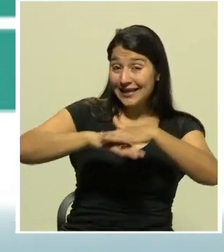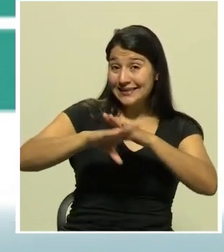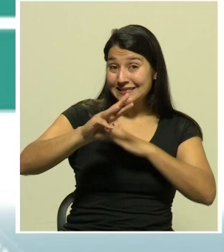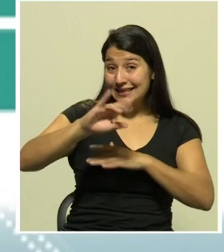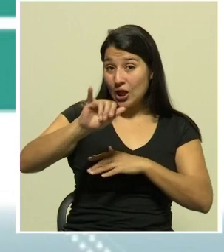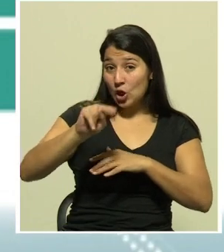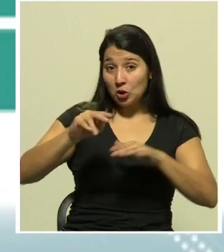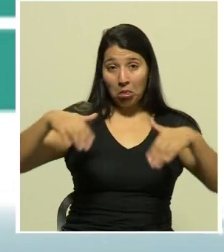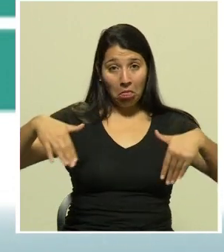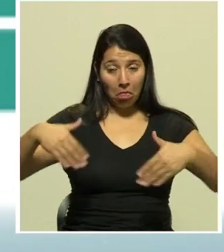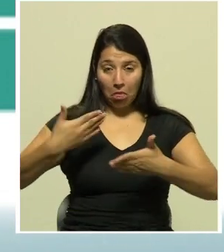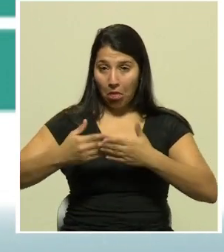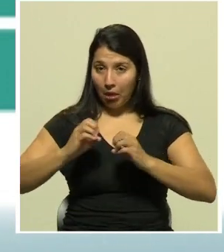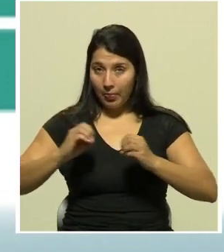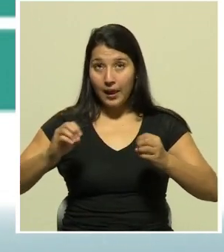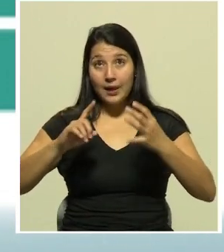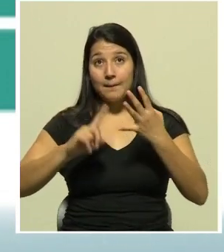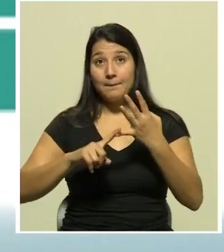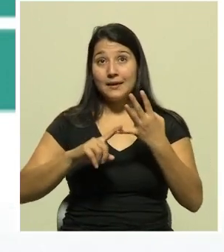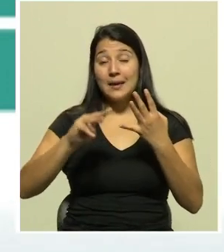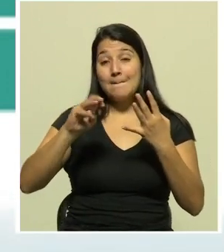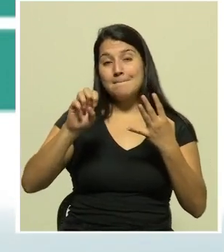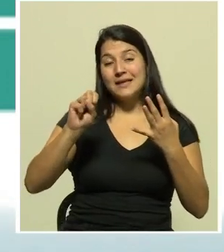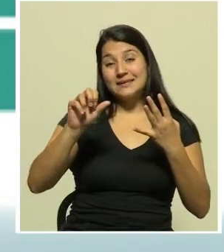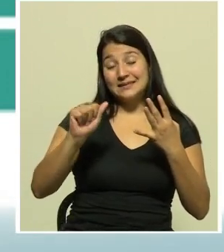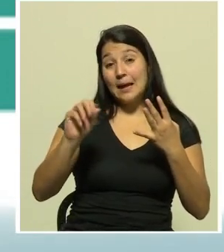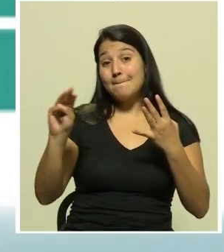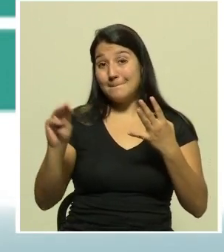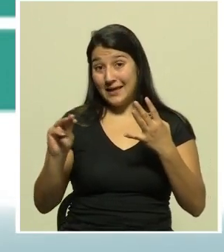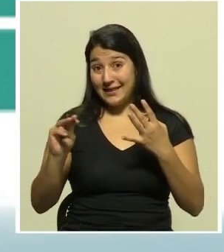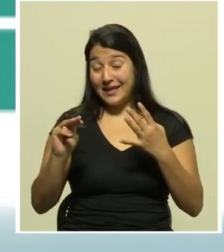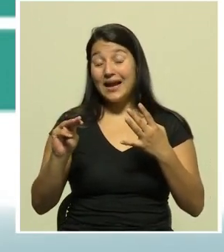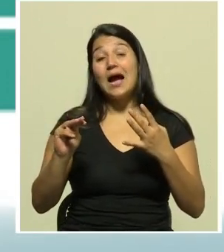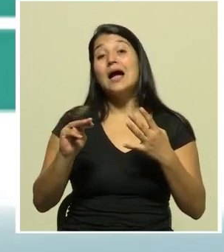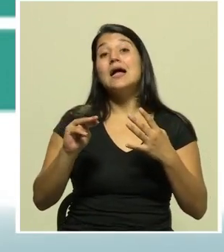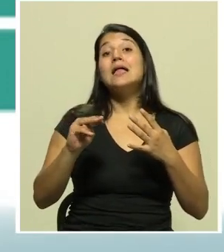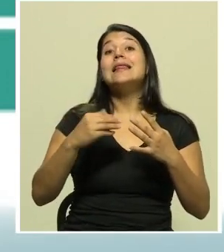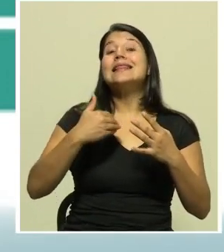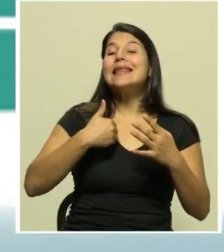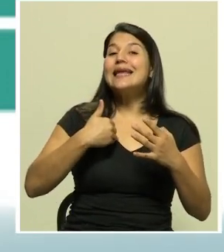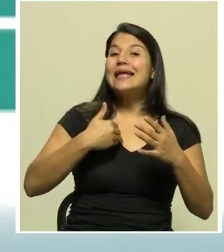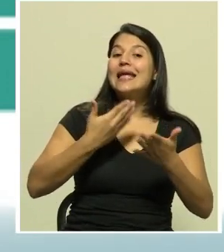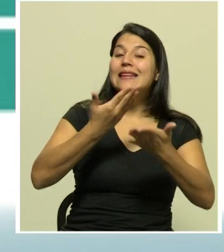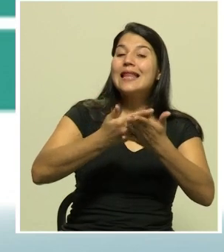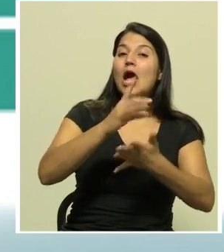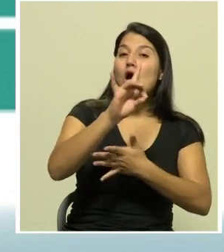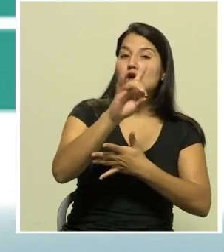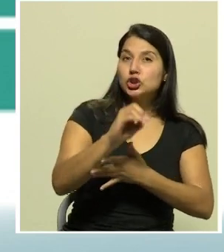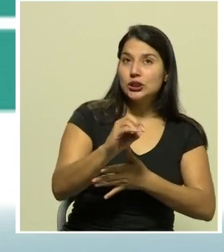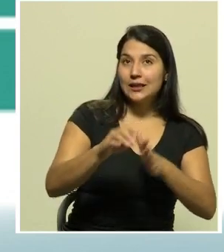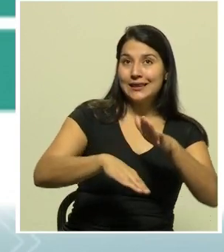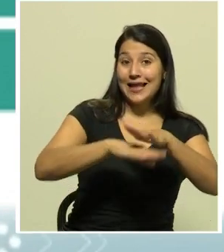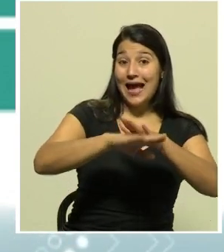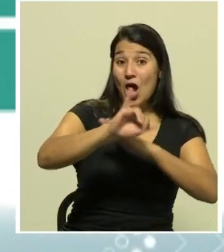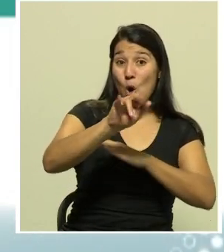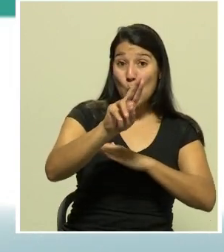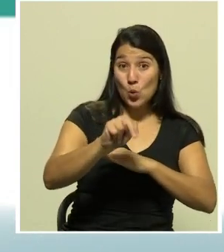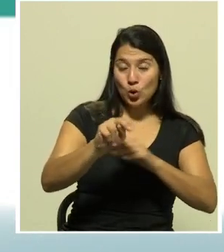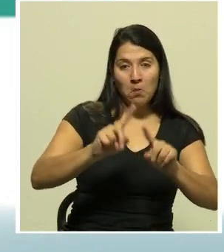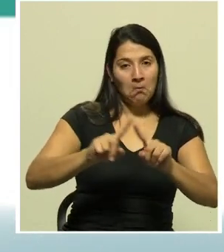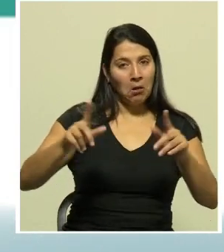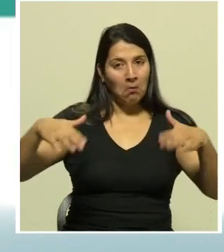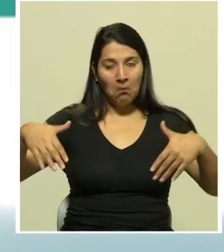mesa médica SA 80 al 12 de junio sin embargo según la caja no se ha entregado ninguno